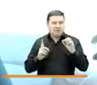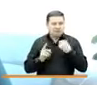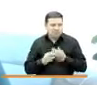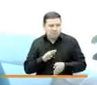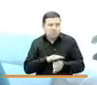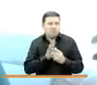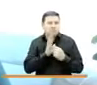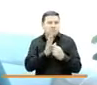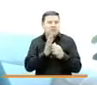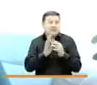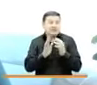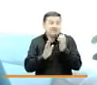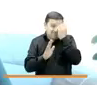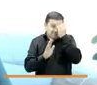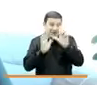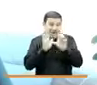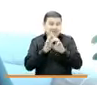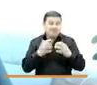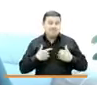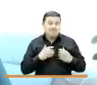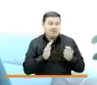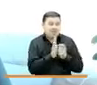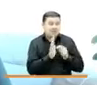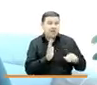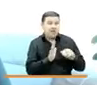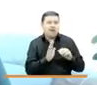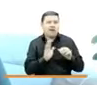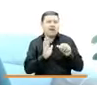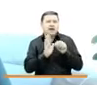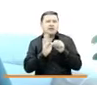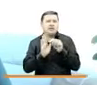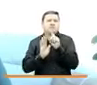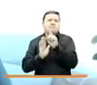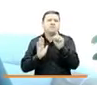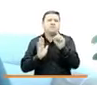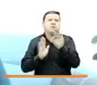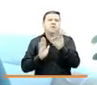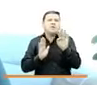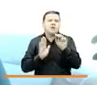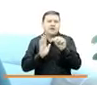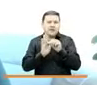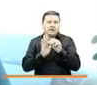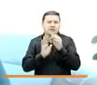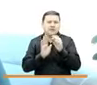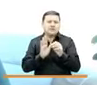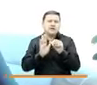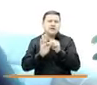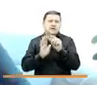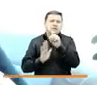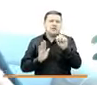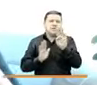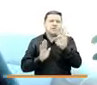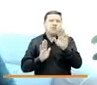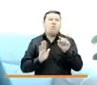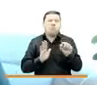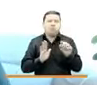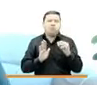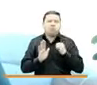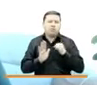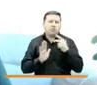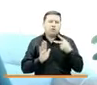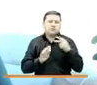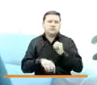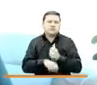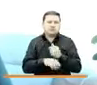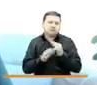en virtud de la ley de víctimas, el artículo 144, y 145, tenemos dos tareas que